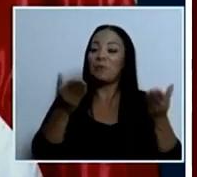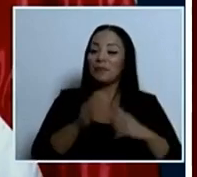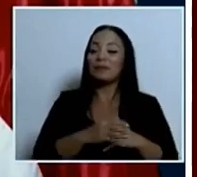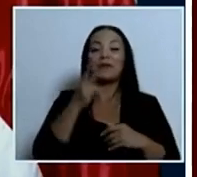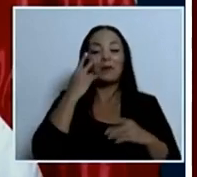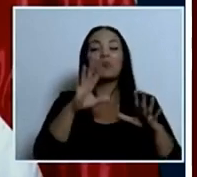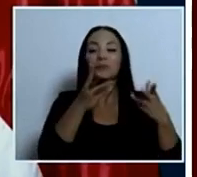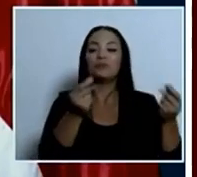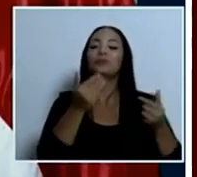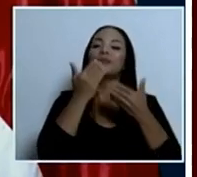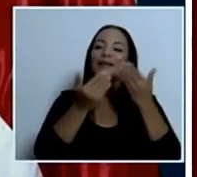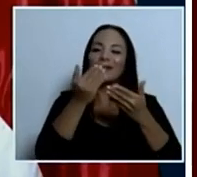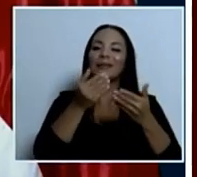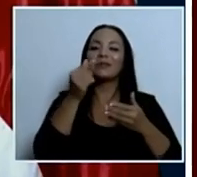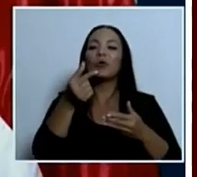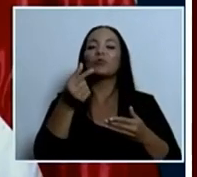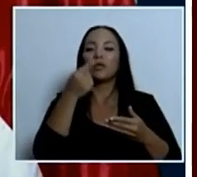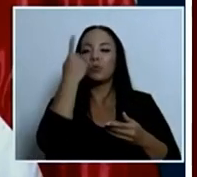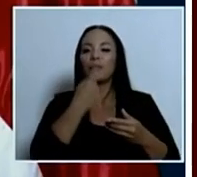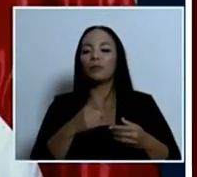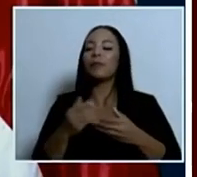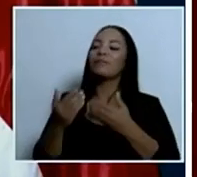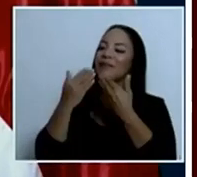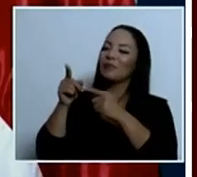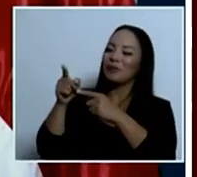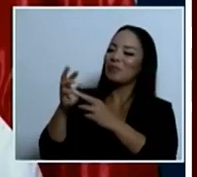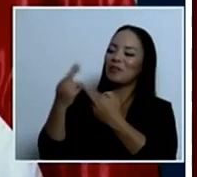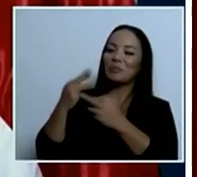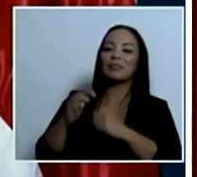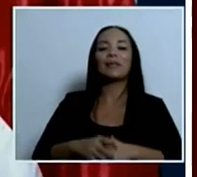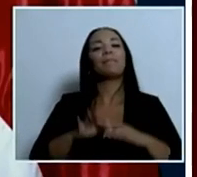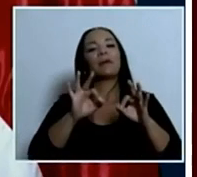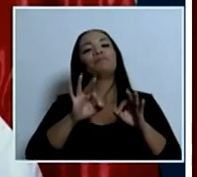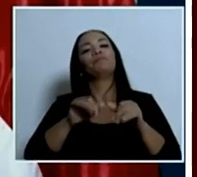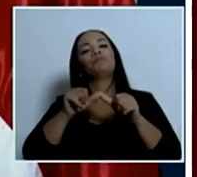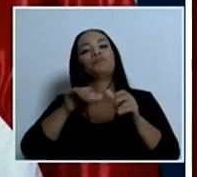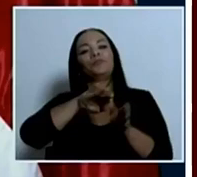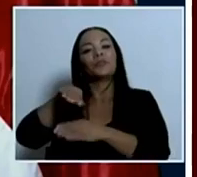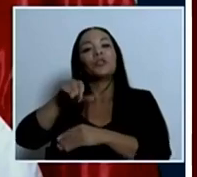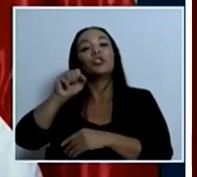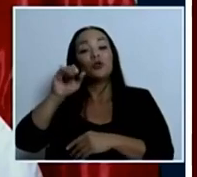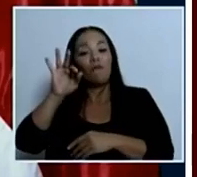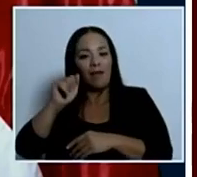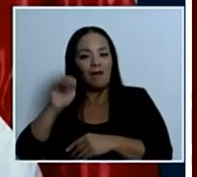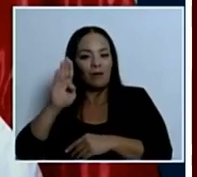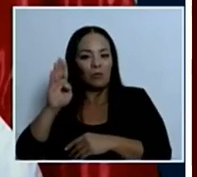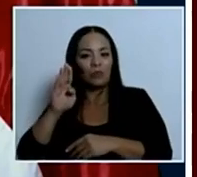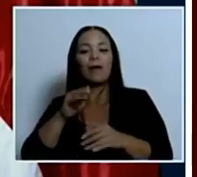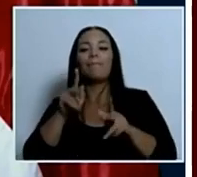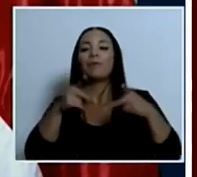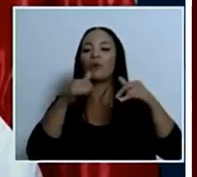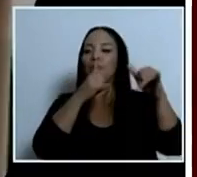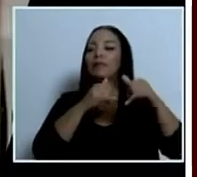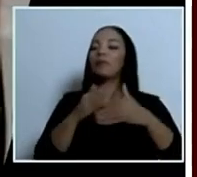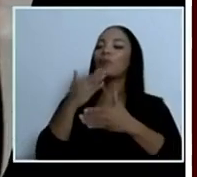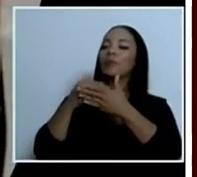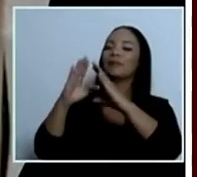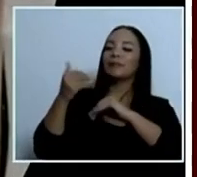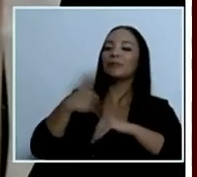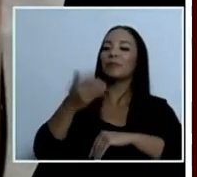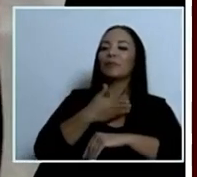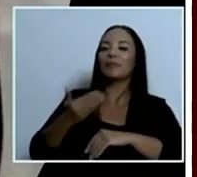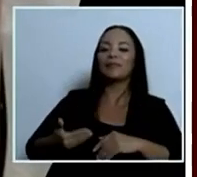por su pregunta don Gonzalo continuamos con Sofía Barbosa de Diario Extra Buenas tardes señor presidente